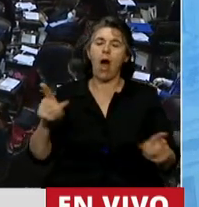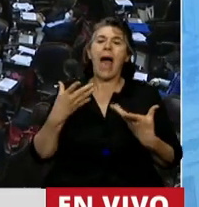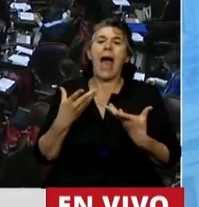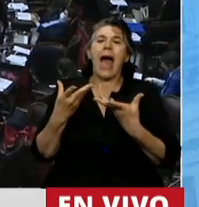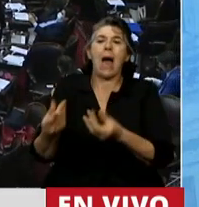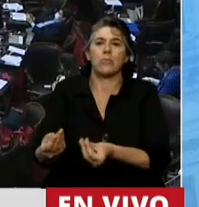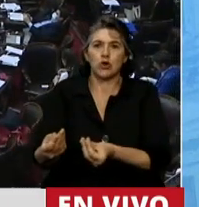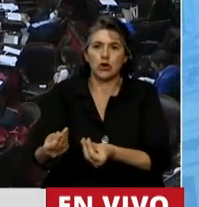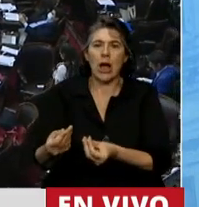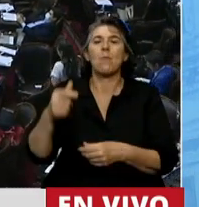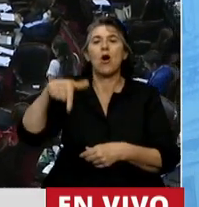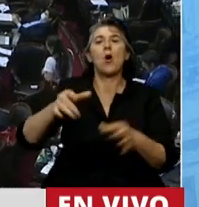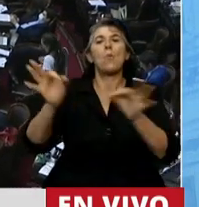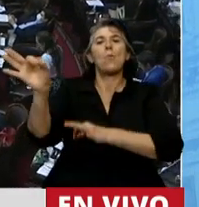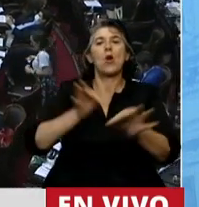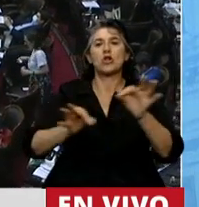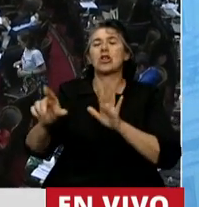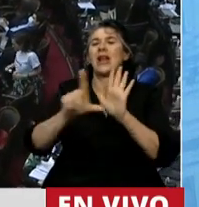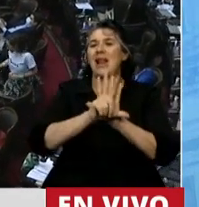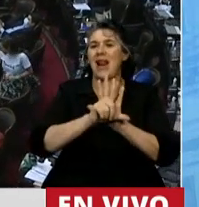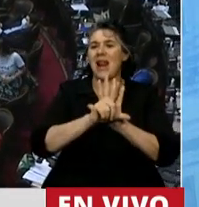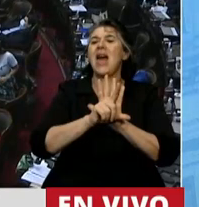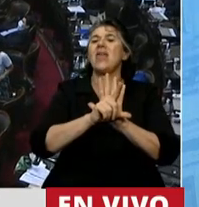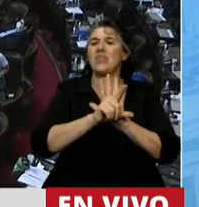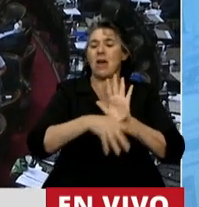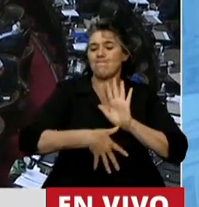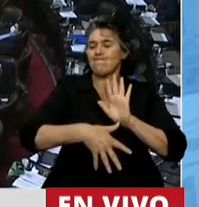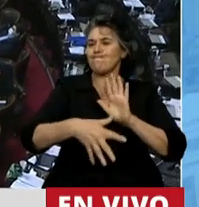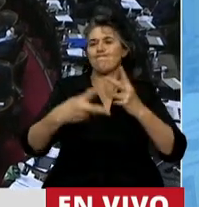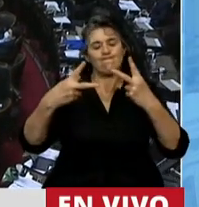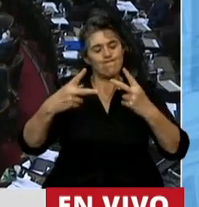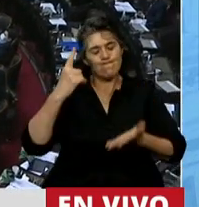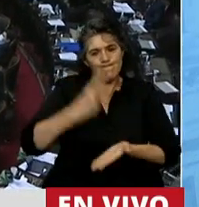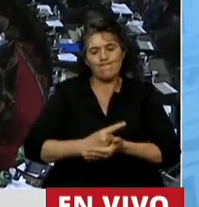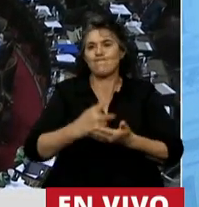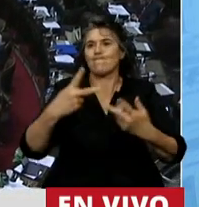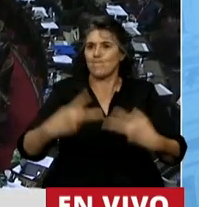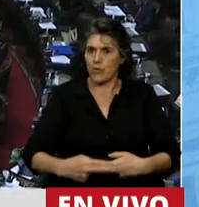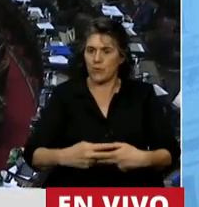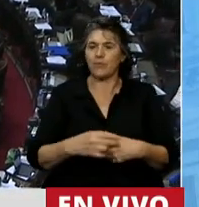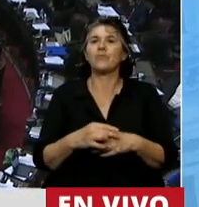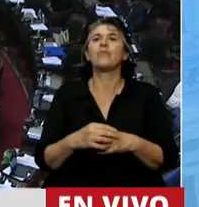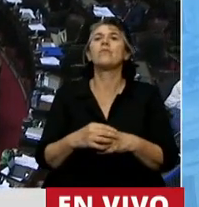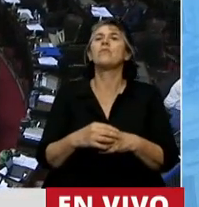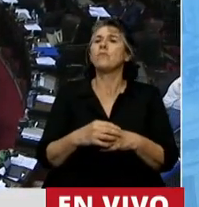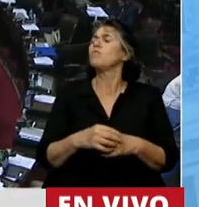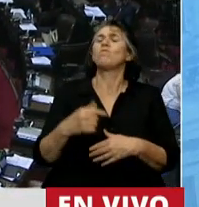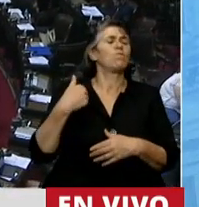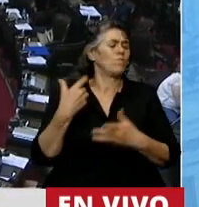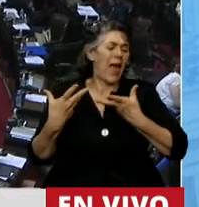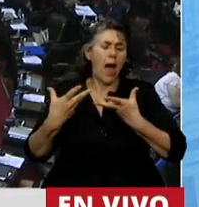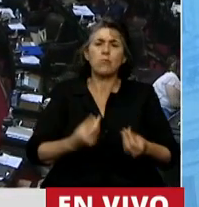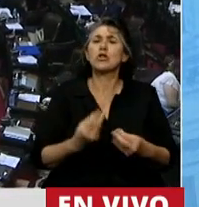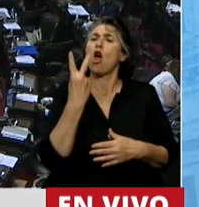este proyecto de ley de interrupción voluntaria del embarazo, que apostamos y apoyamos las dos vidas,